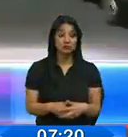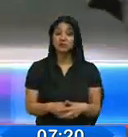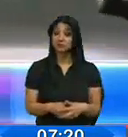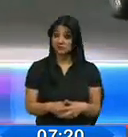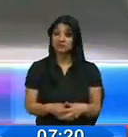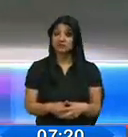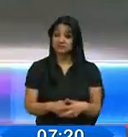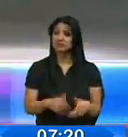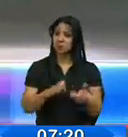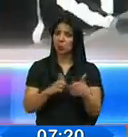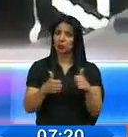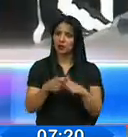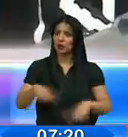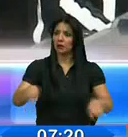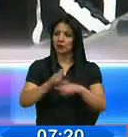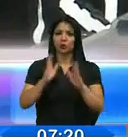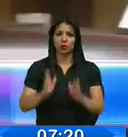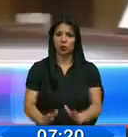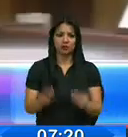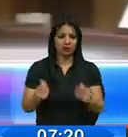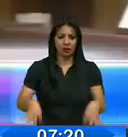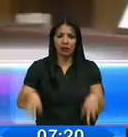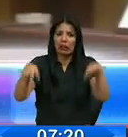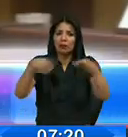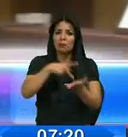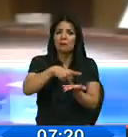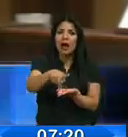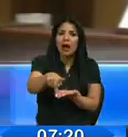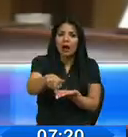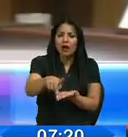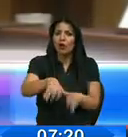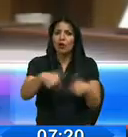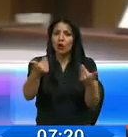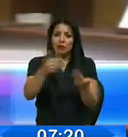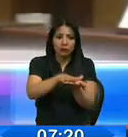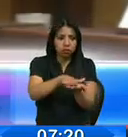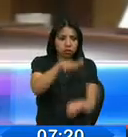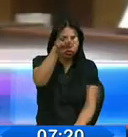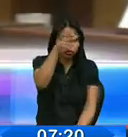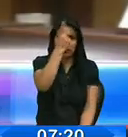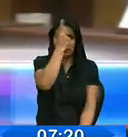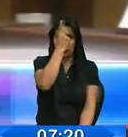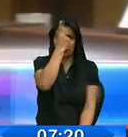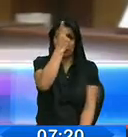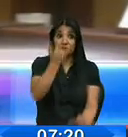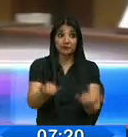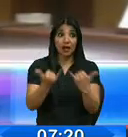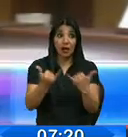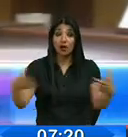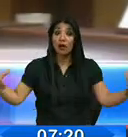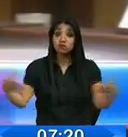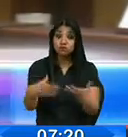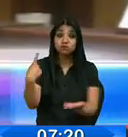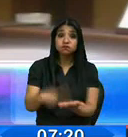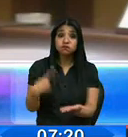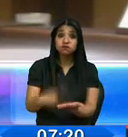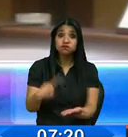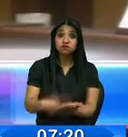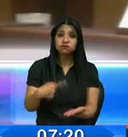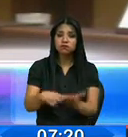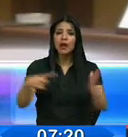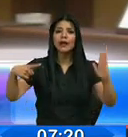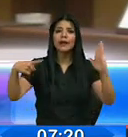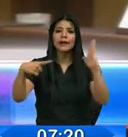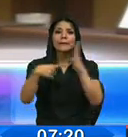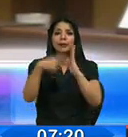dificultades económicas a los ecuatorianos. Pero ahora nos hemos reunido para eliminar un impuesto nacional, para darle